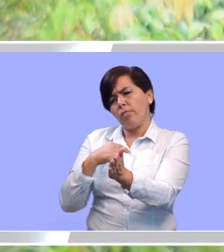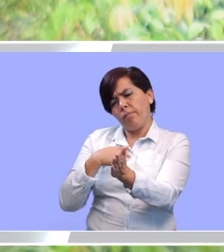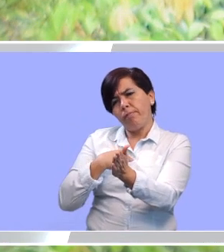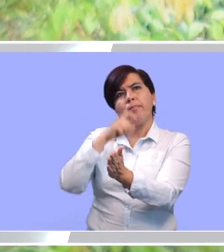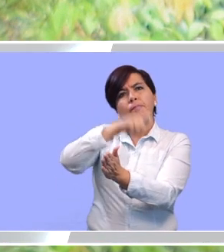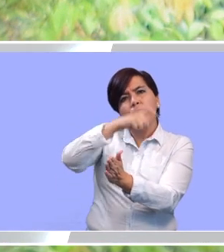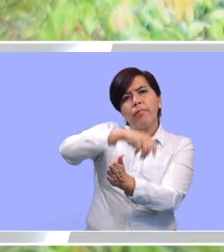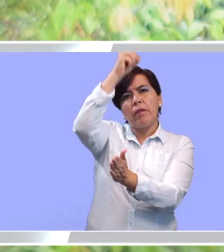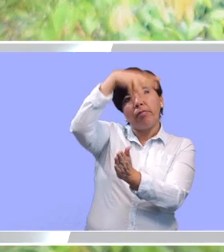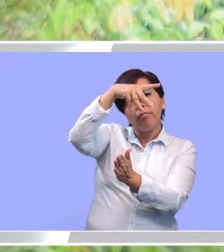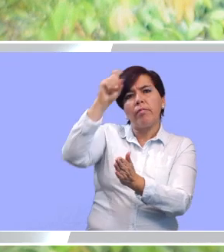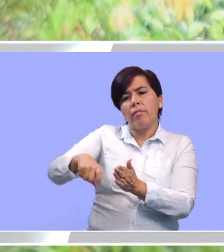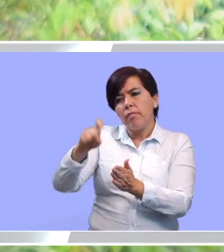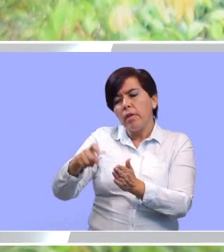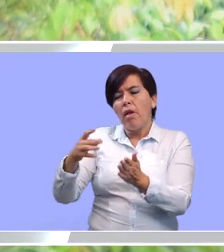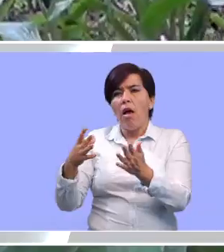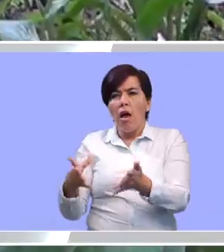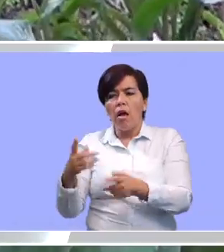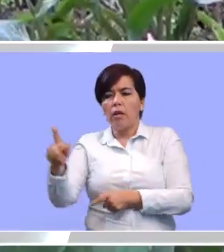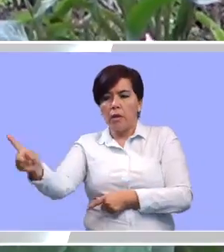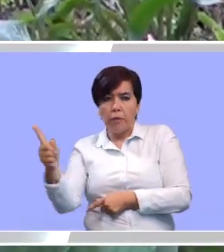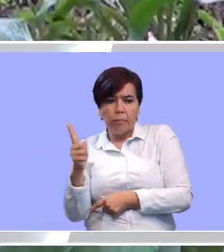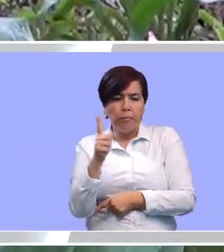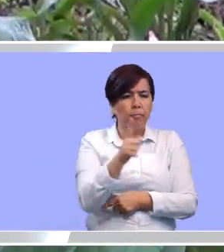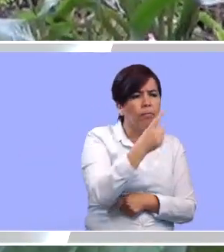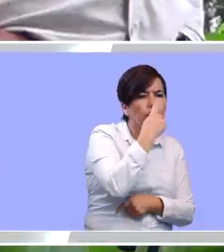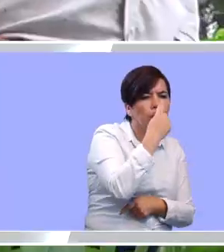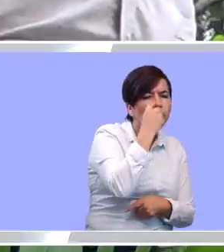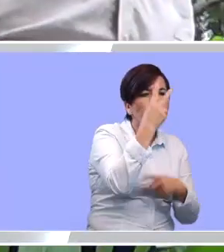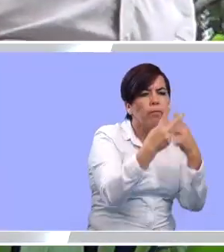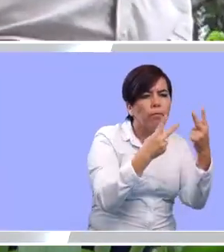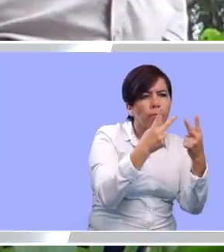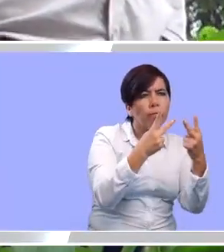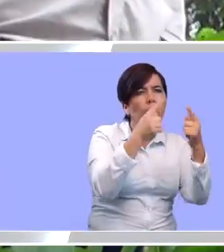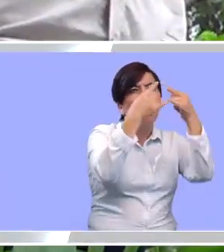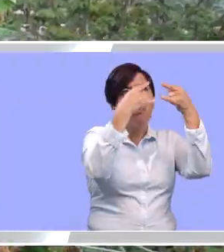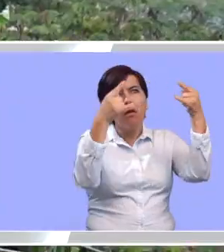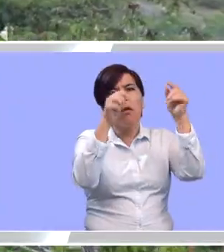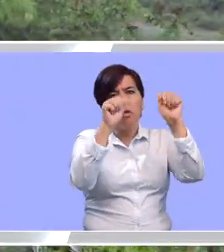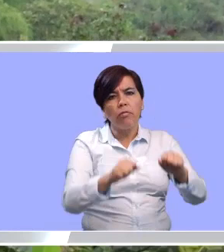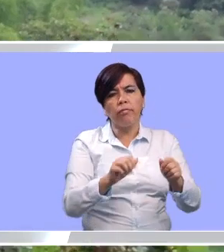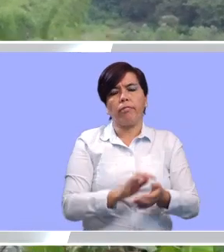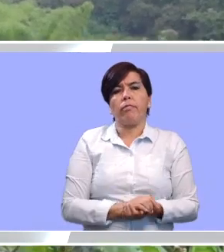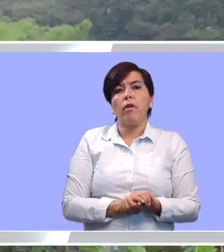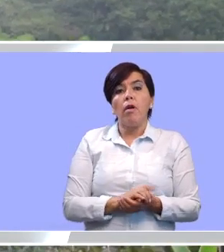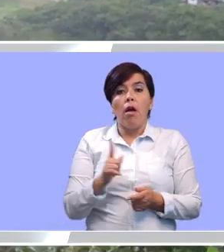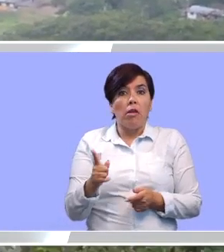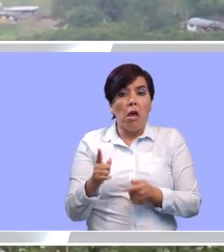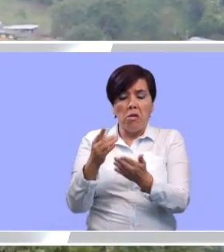solicitud ante la empresa para conocerlos bien donde están ellos ubicados y que les traeremos el servicio de energía.